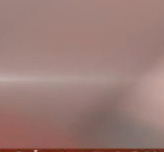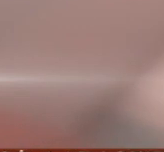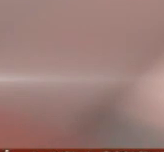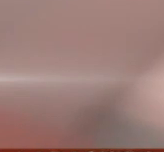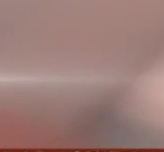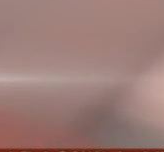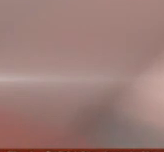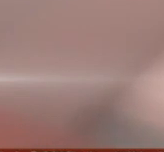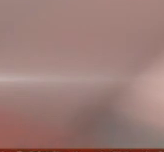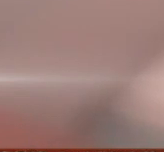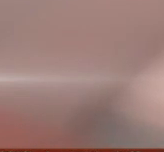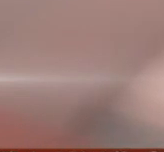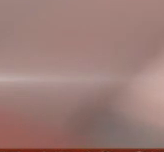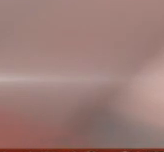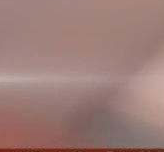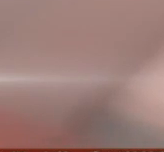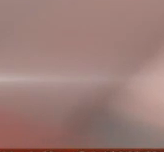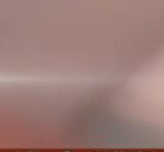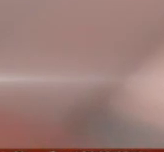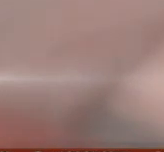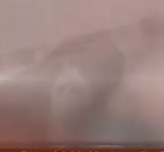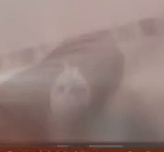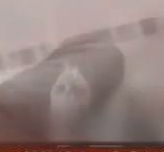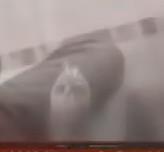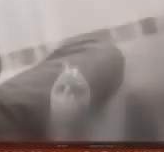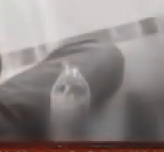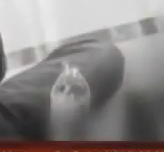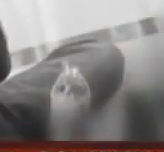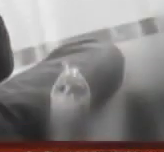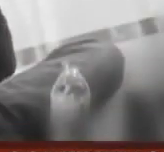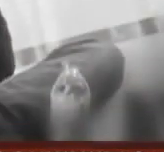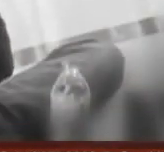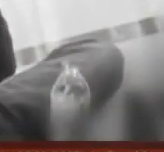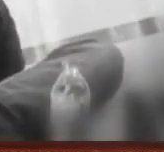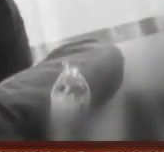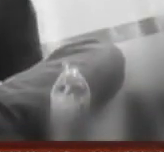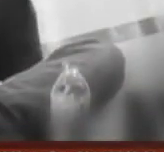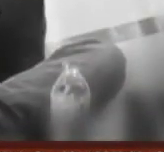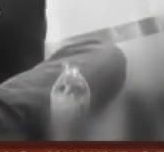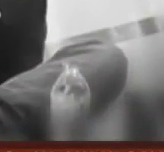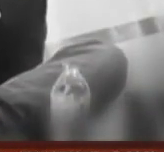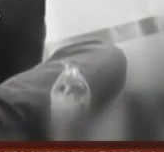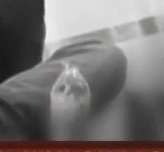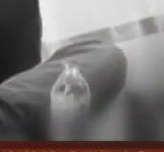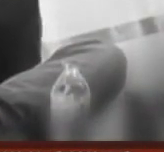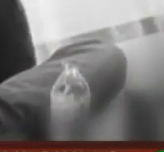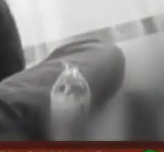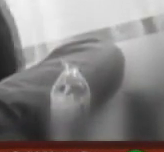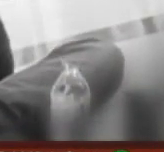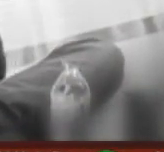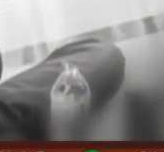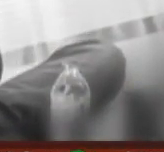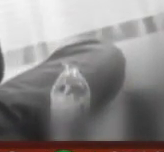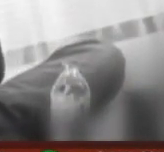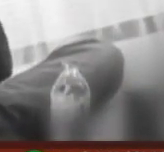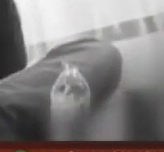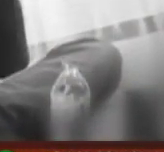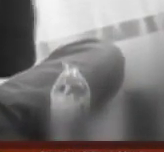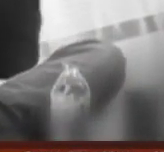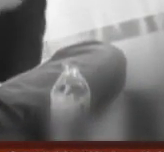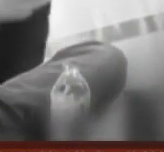años hicieron una serie de cosas, hicimos una serie de cosas, quizá echamos a andar una bola de nieve que nunca